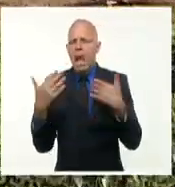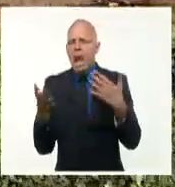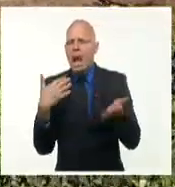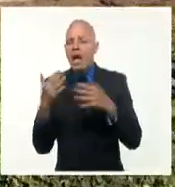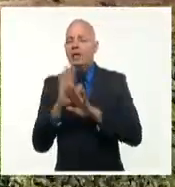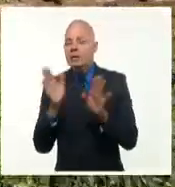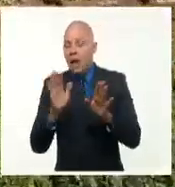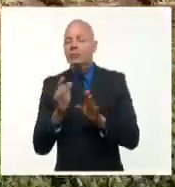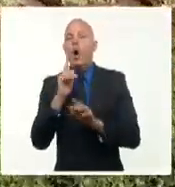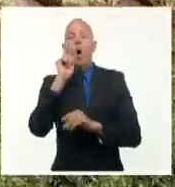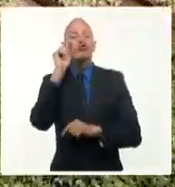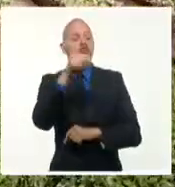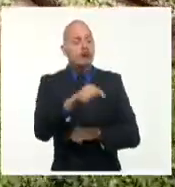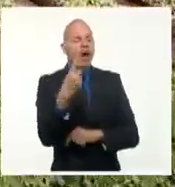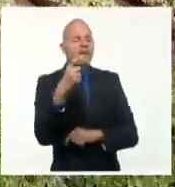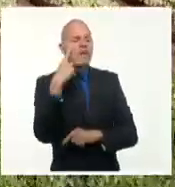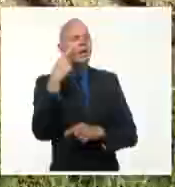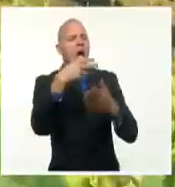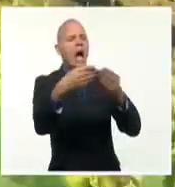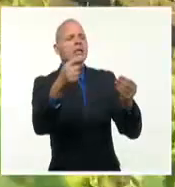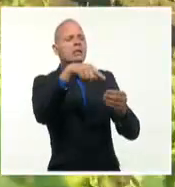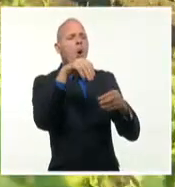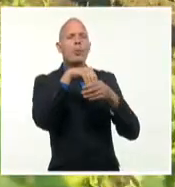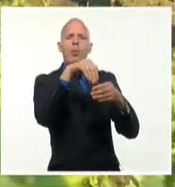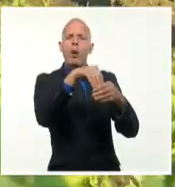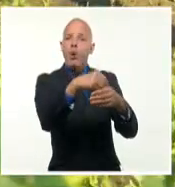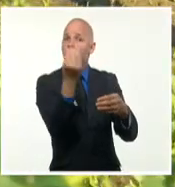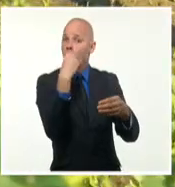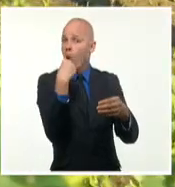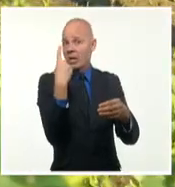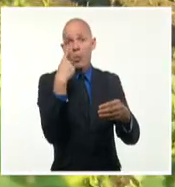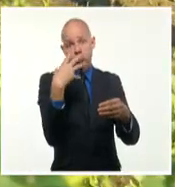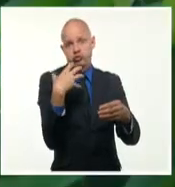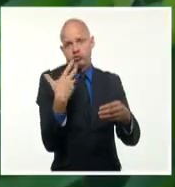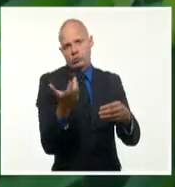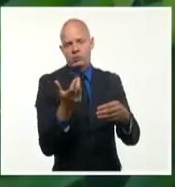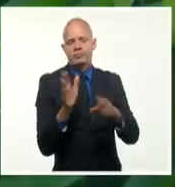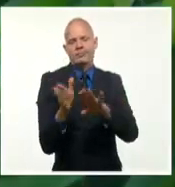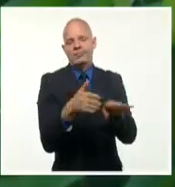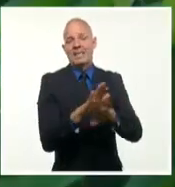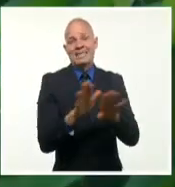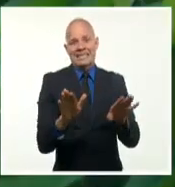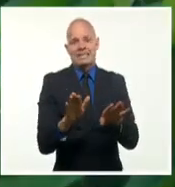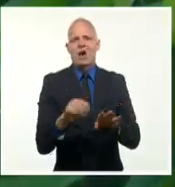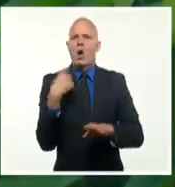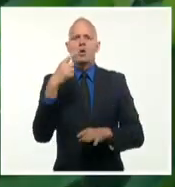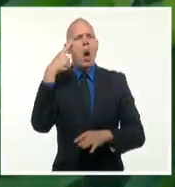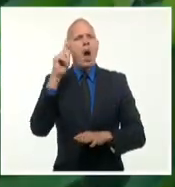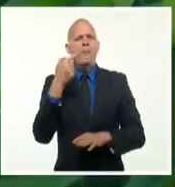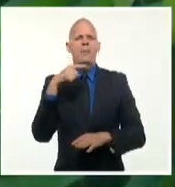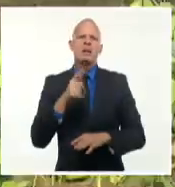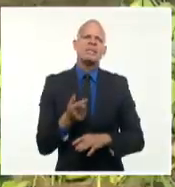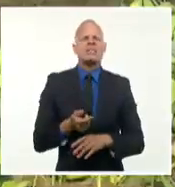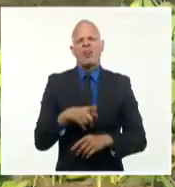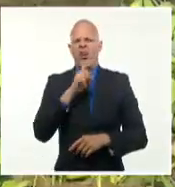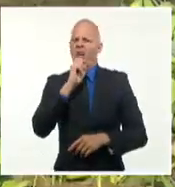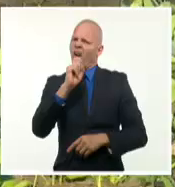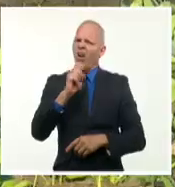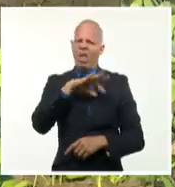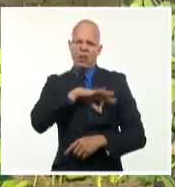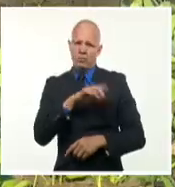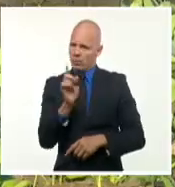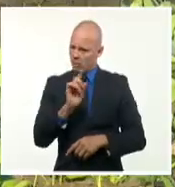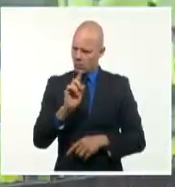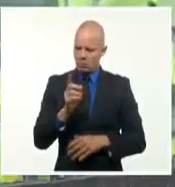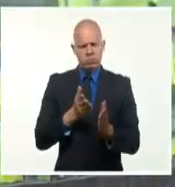alimentos, una de las mayores preocupaciones de la dirección del país. No se puede vivir con espíritu derrotista, basta de estimular los